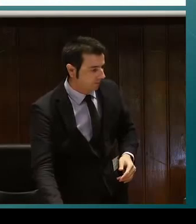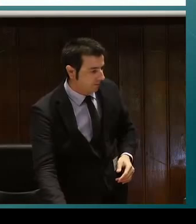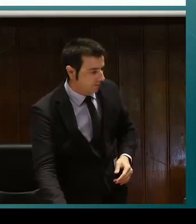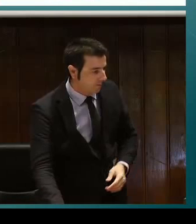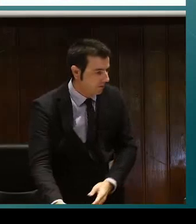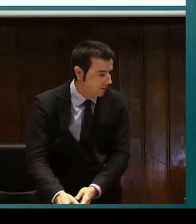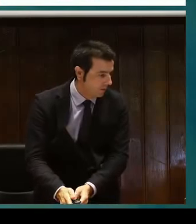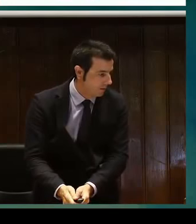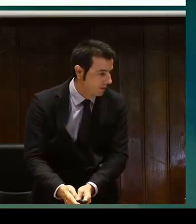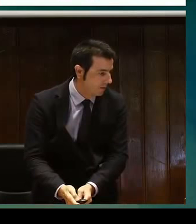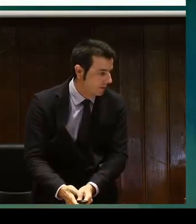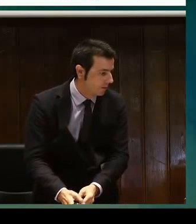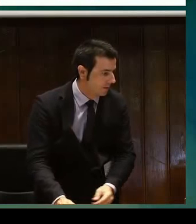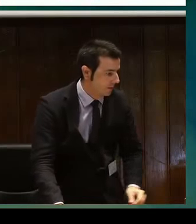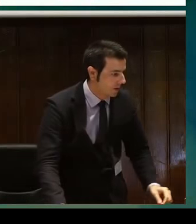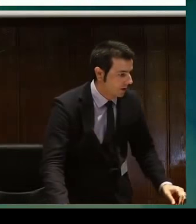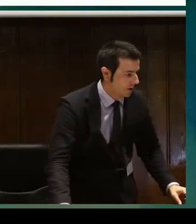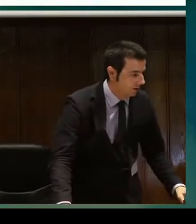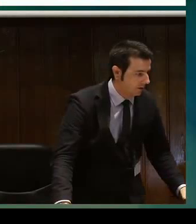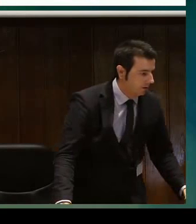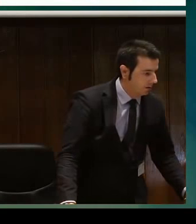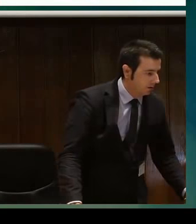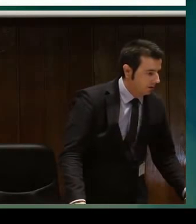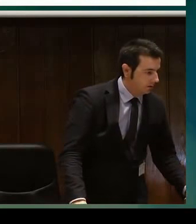¿Carta por Braille o por tinta? De las dos formas.